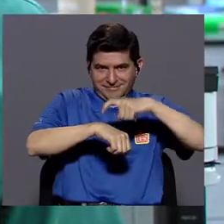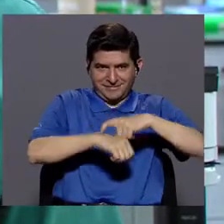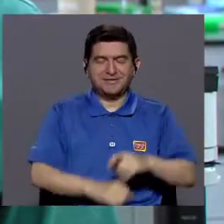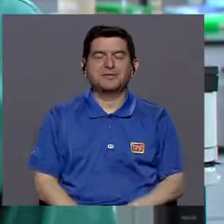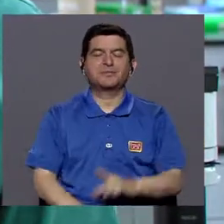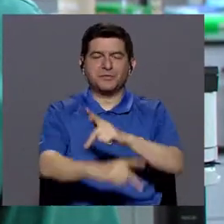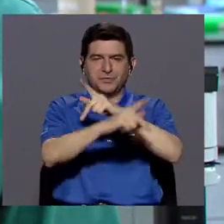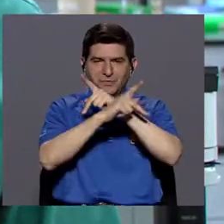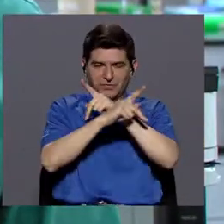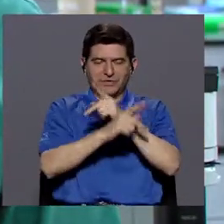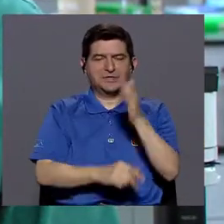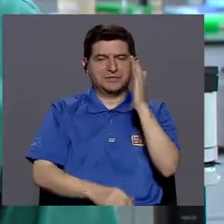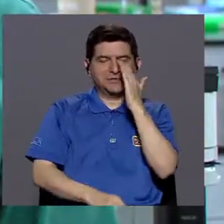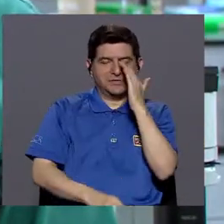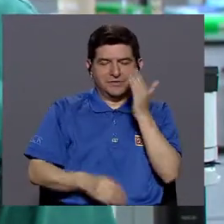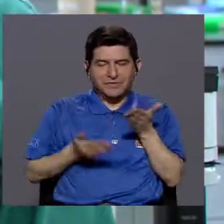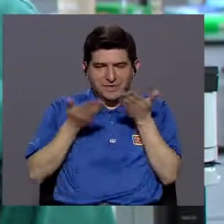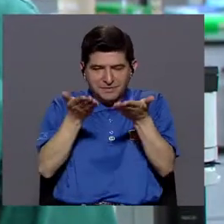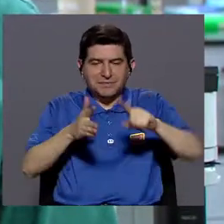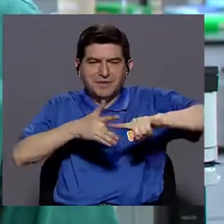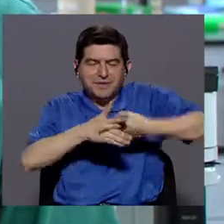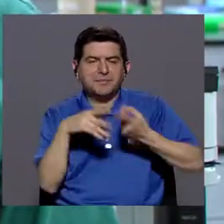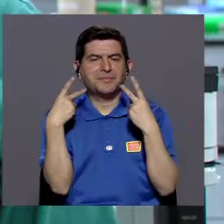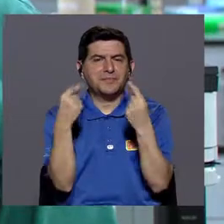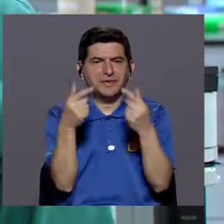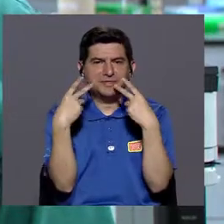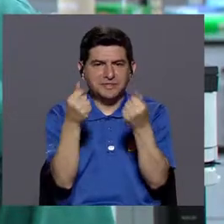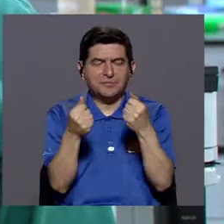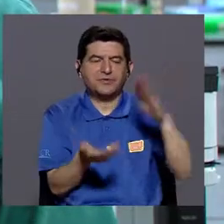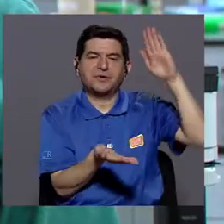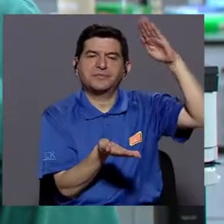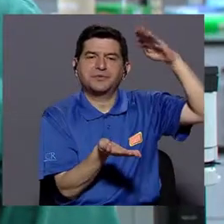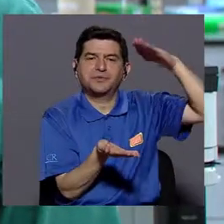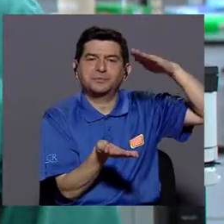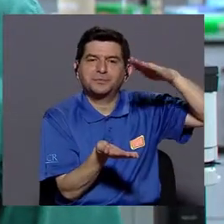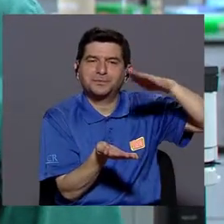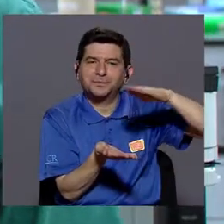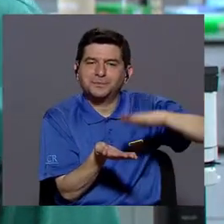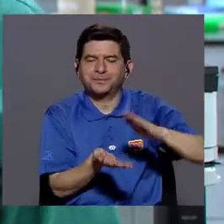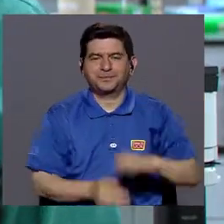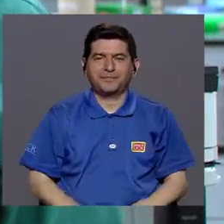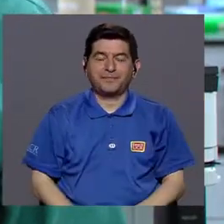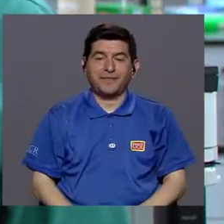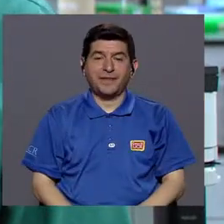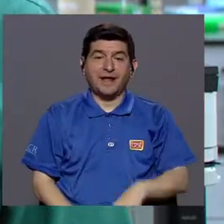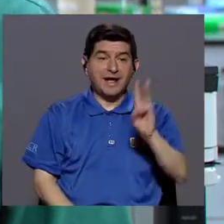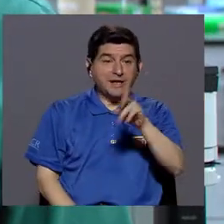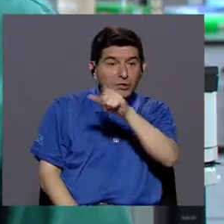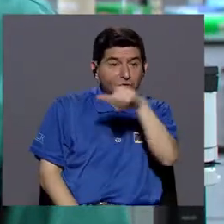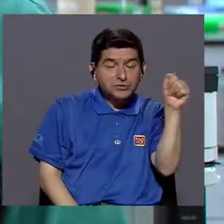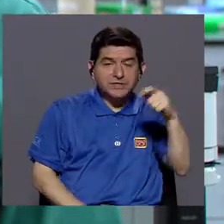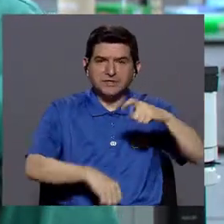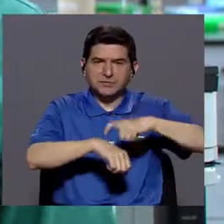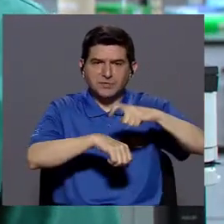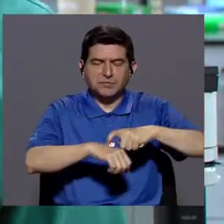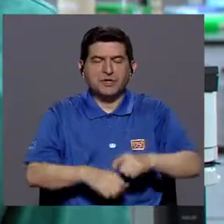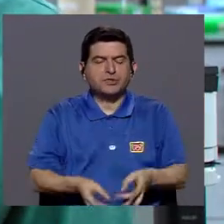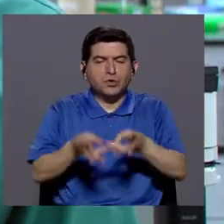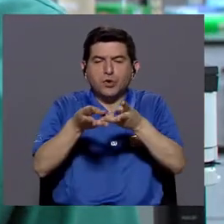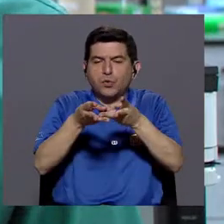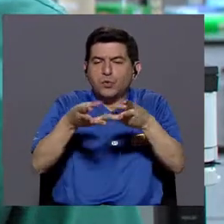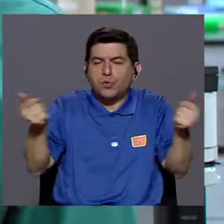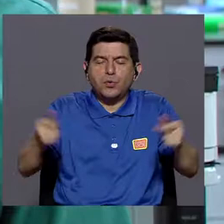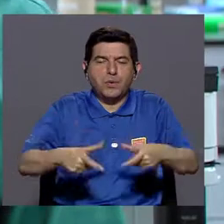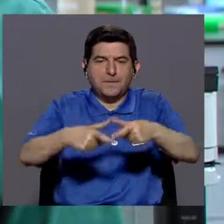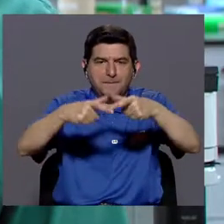está protegido por ese tiempo. Esa protección que le pasó a la madre empieza rápidamente a declinar. Entonces para